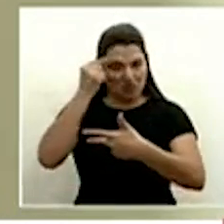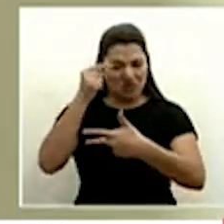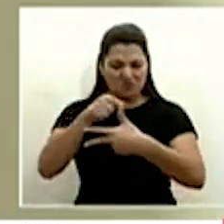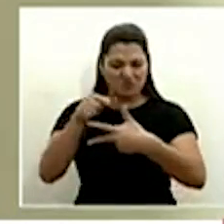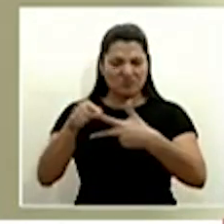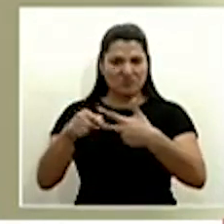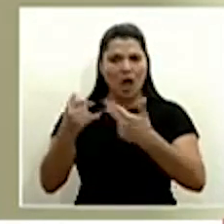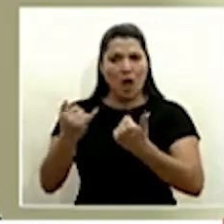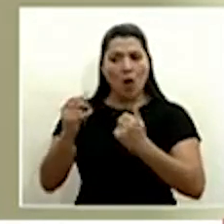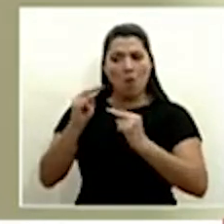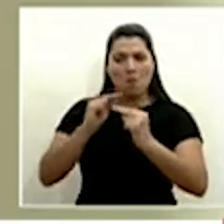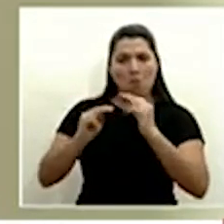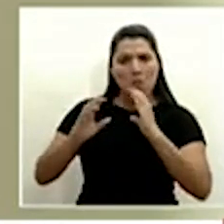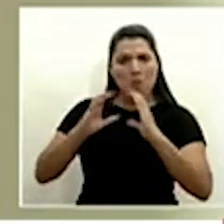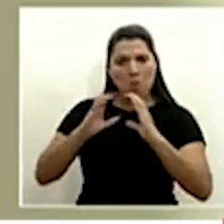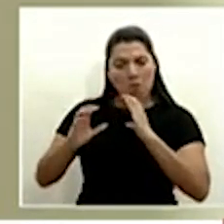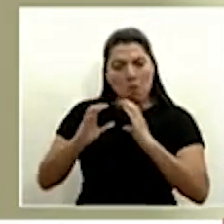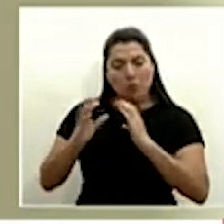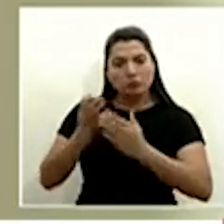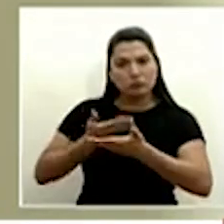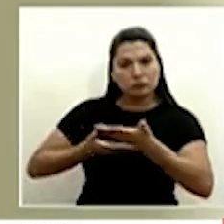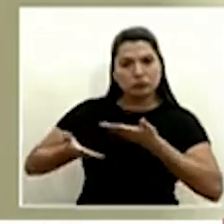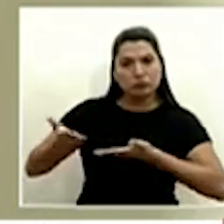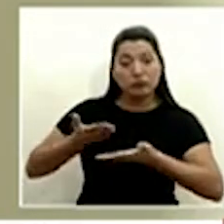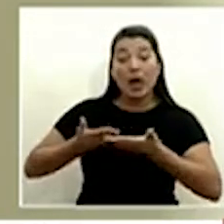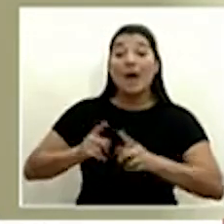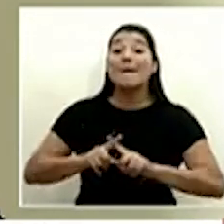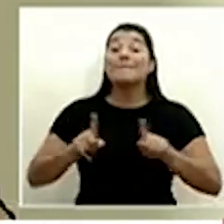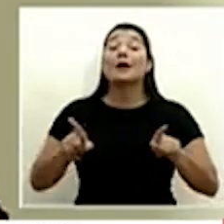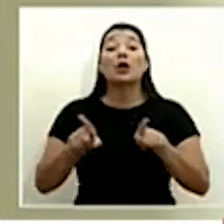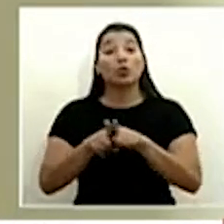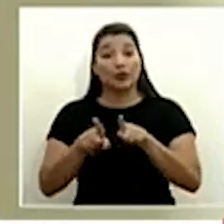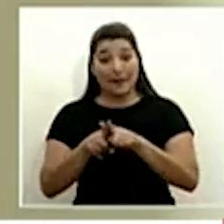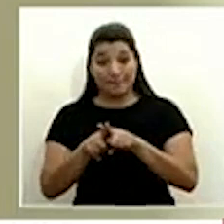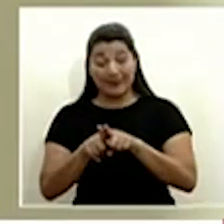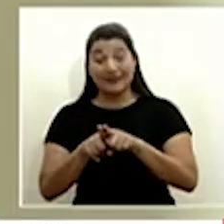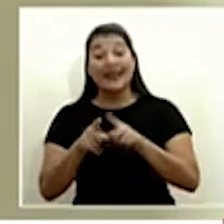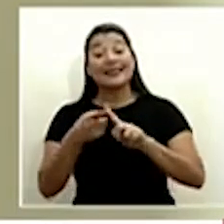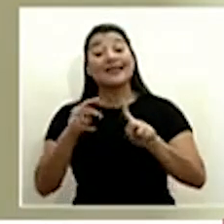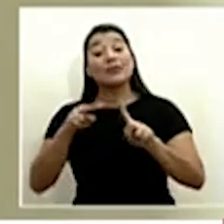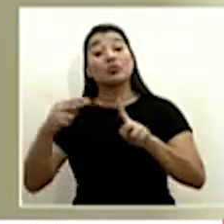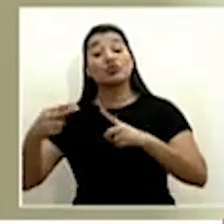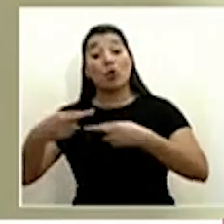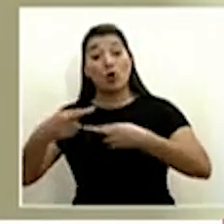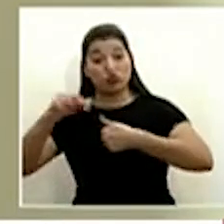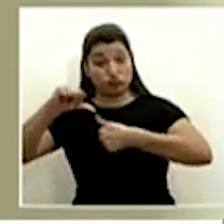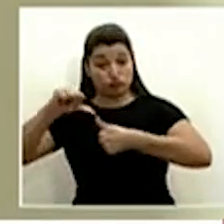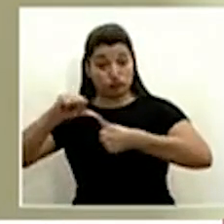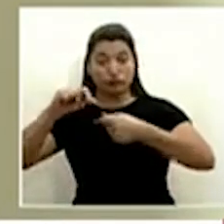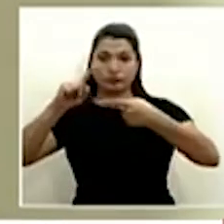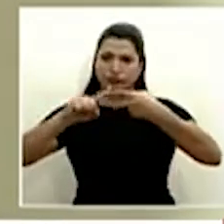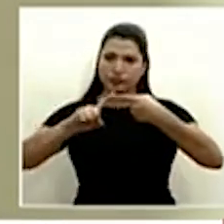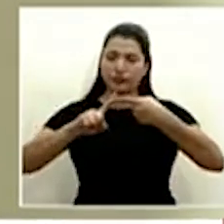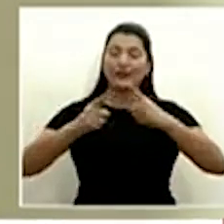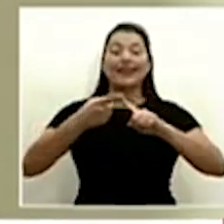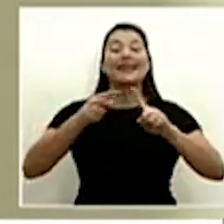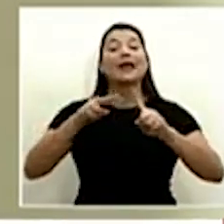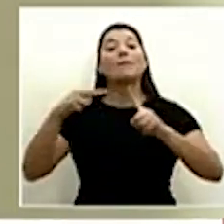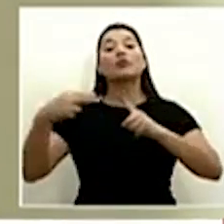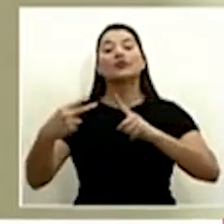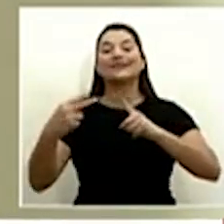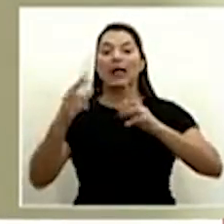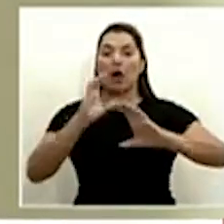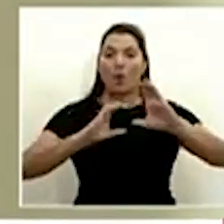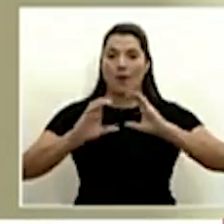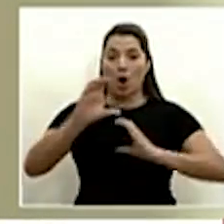hay un plano regional que se maneja también en dos sentidos uno lo meramente comercial con Comieco